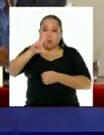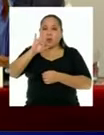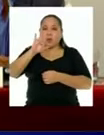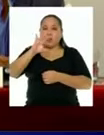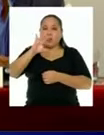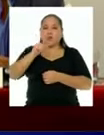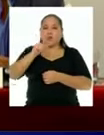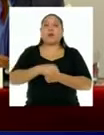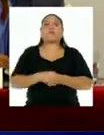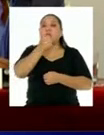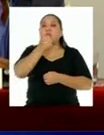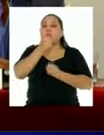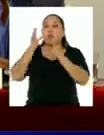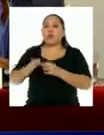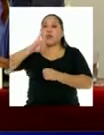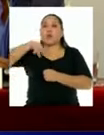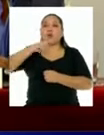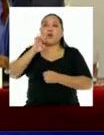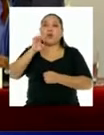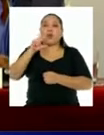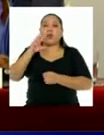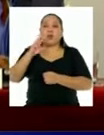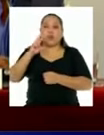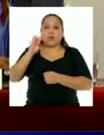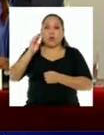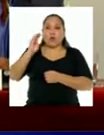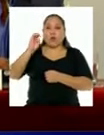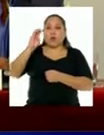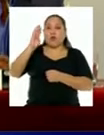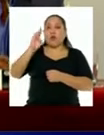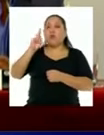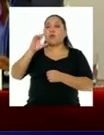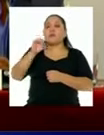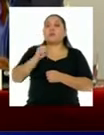si tiene entrevisto, indica el reglamento para el retiro de la CPS?